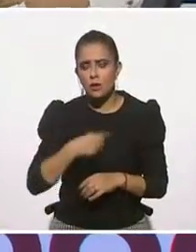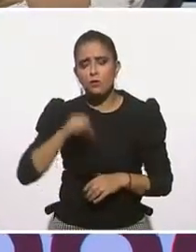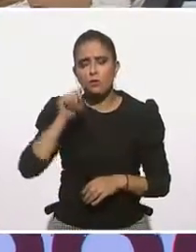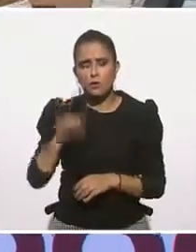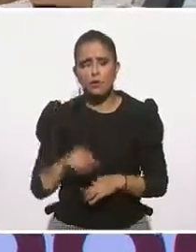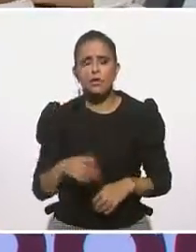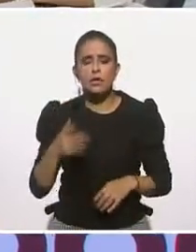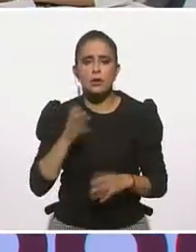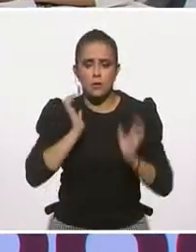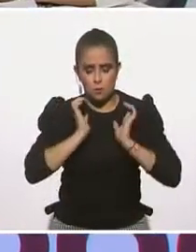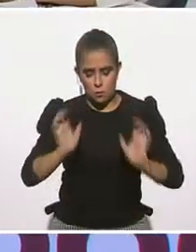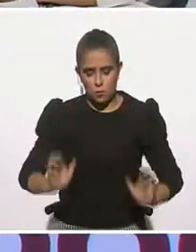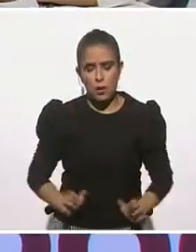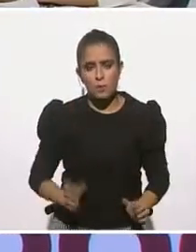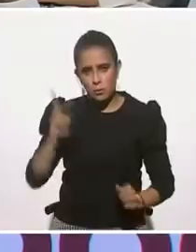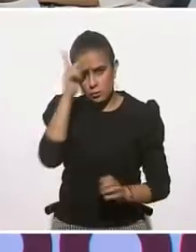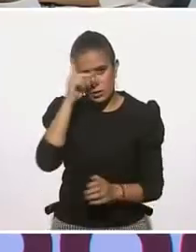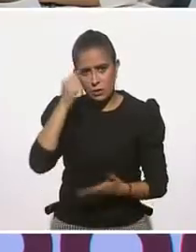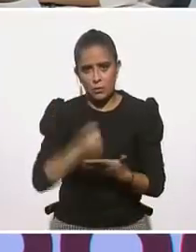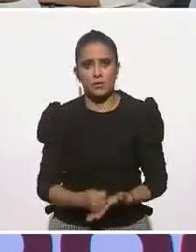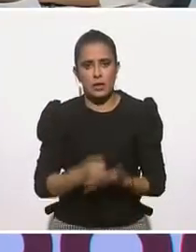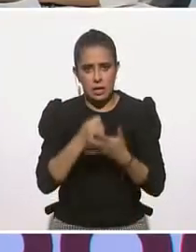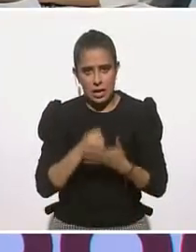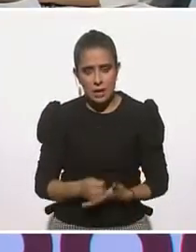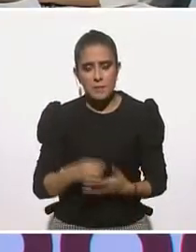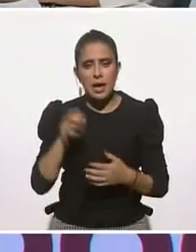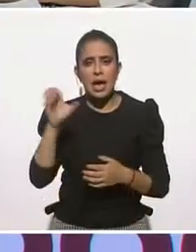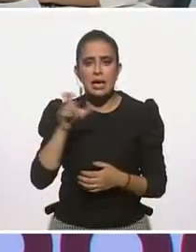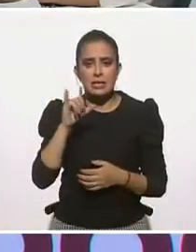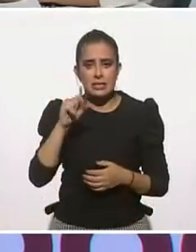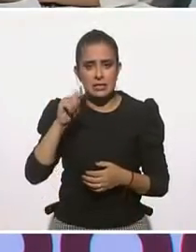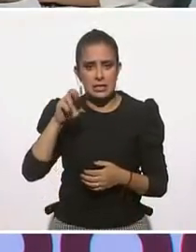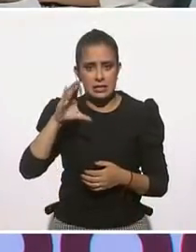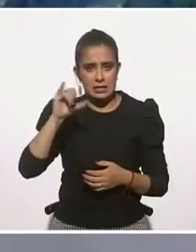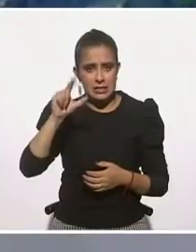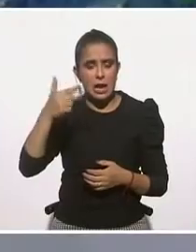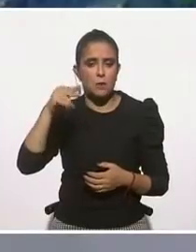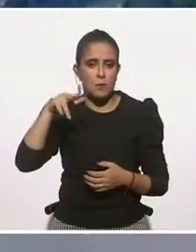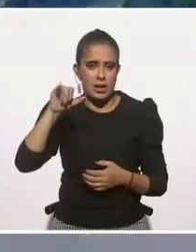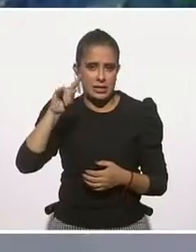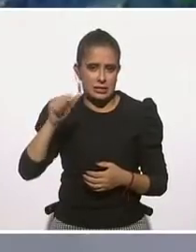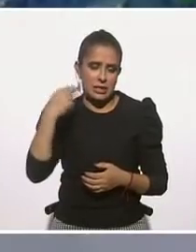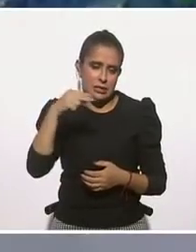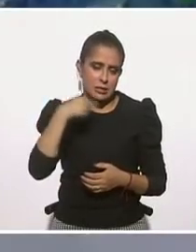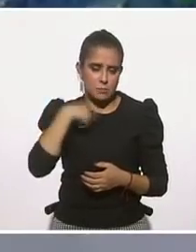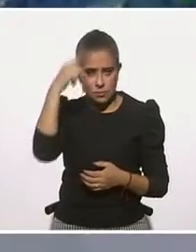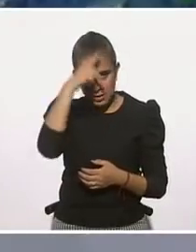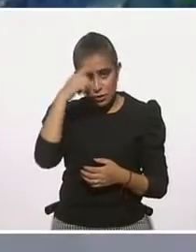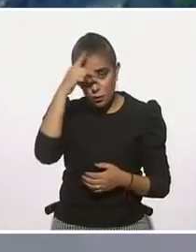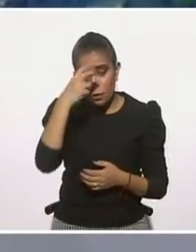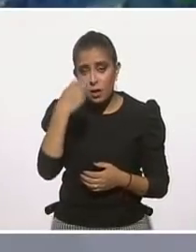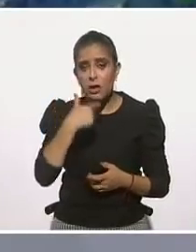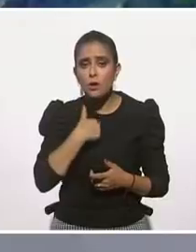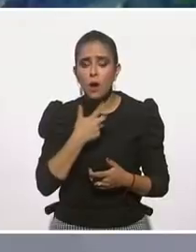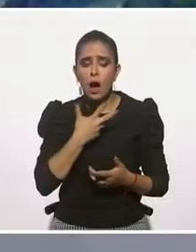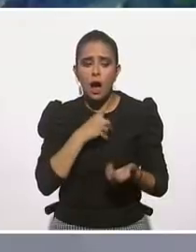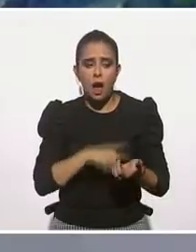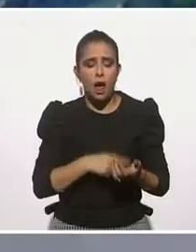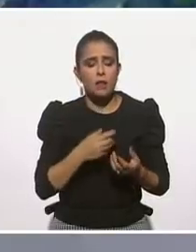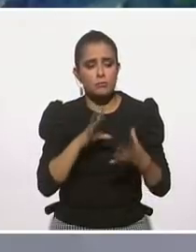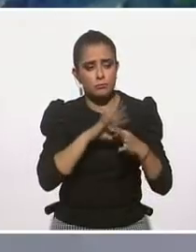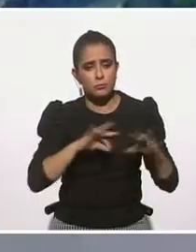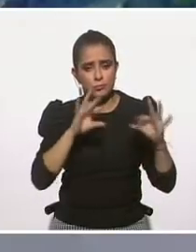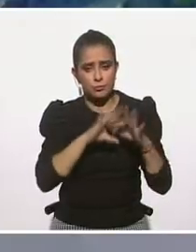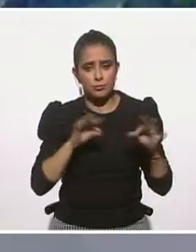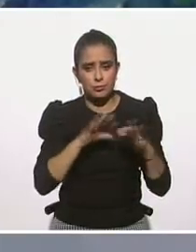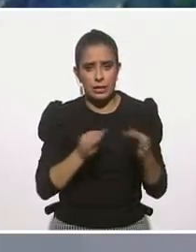modelo corporal en psicoterapia, además del existencial humanista y hay muchos ejercicios que no voy